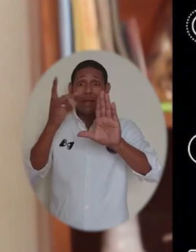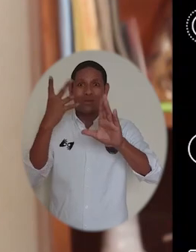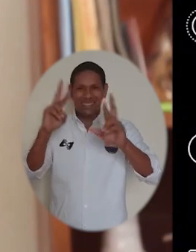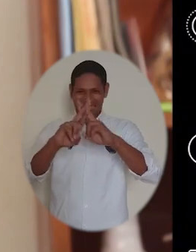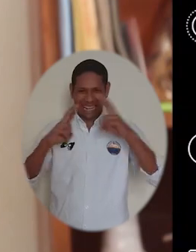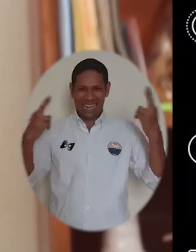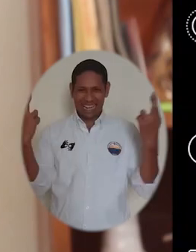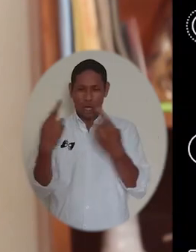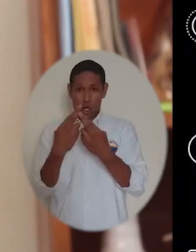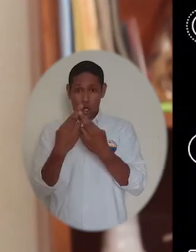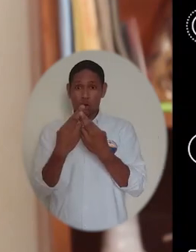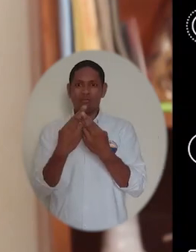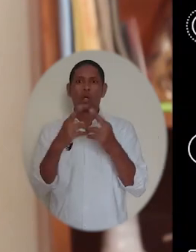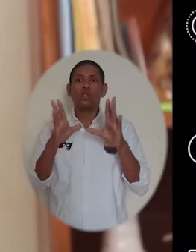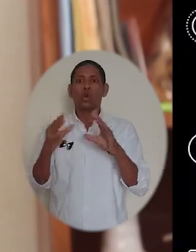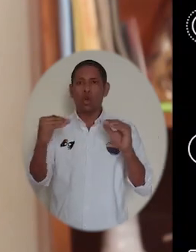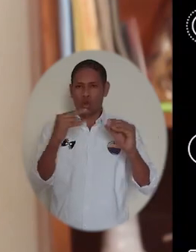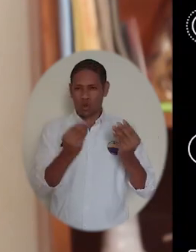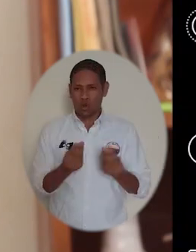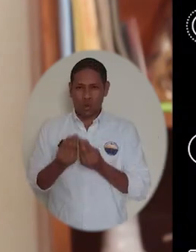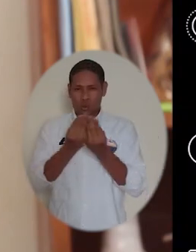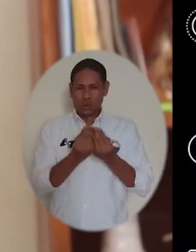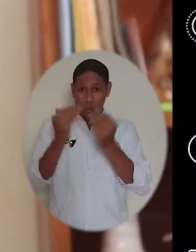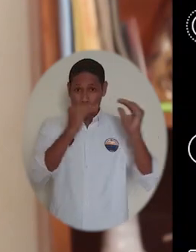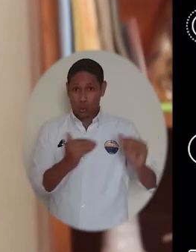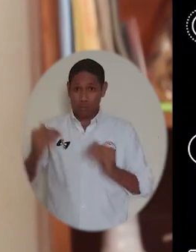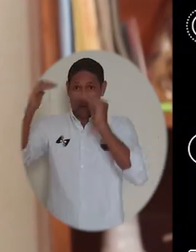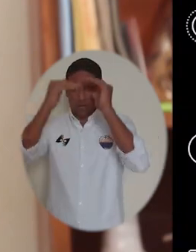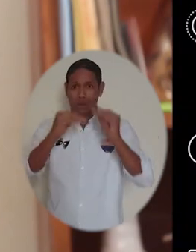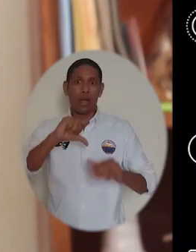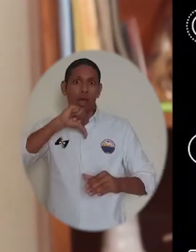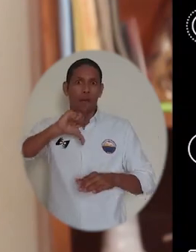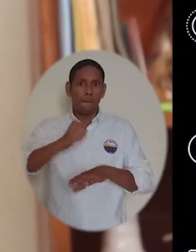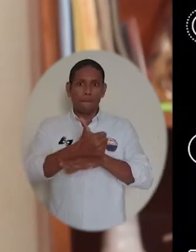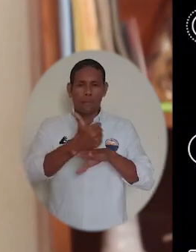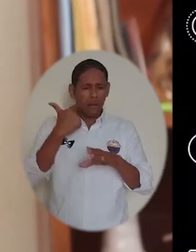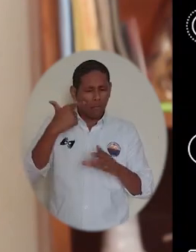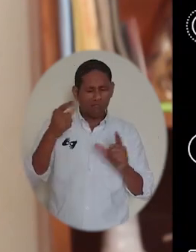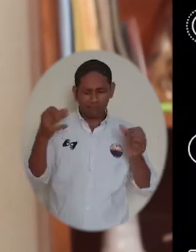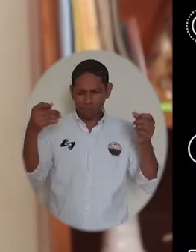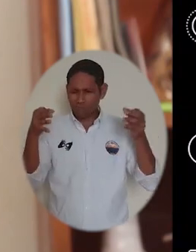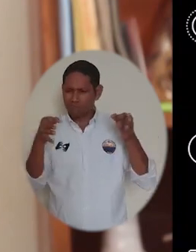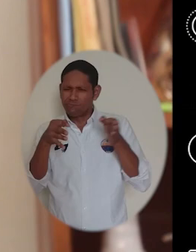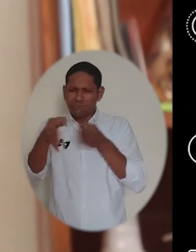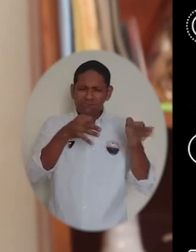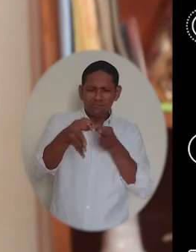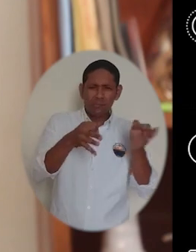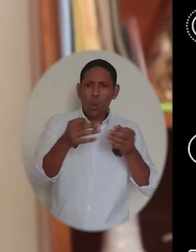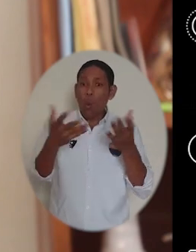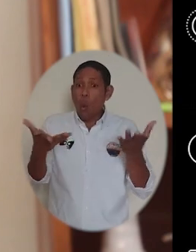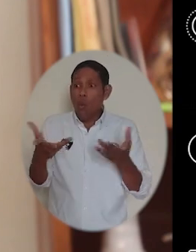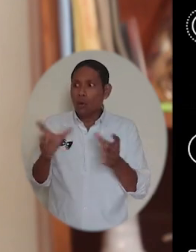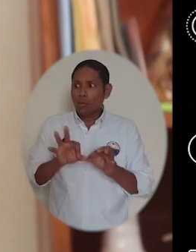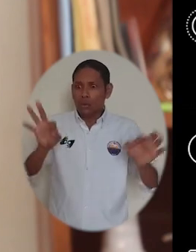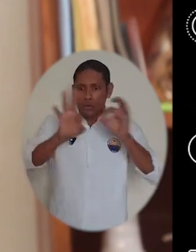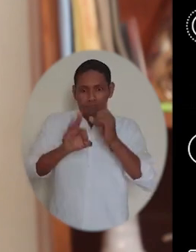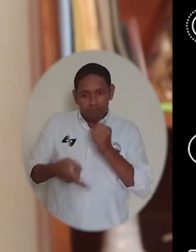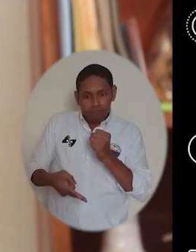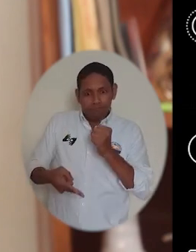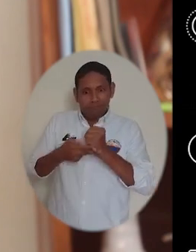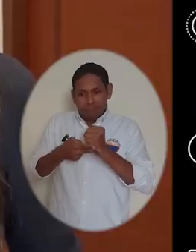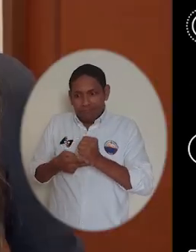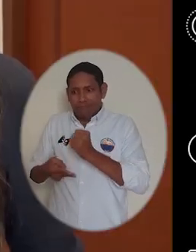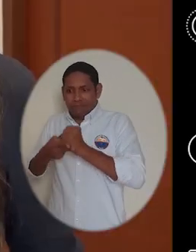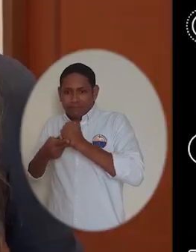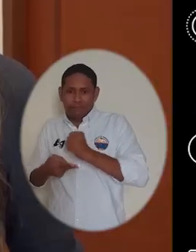Durante sección virtual del Consejo Superior, el doctor Pablo Vera Salazar presentó escenarios financieros en los que se disminuirán